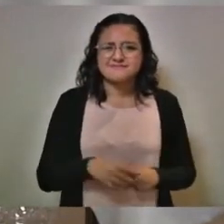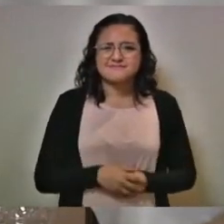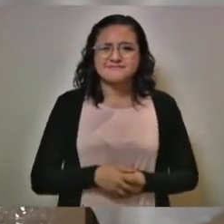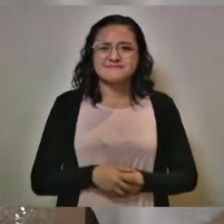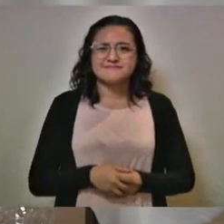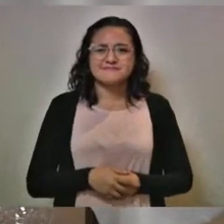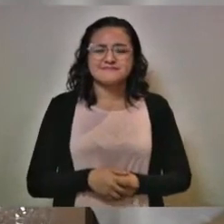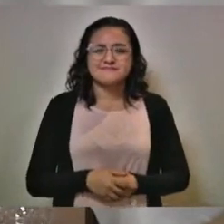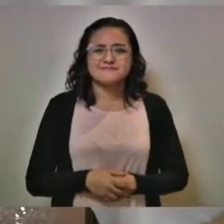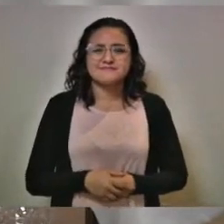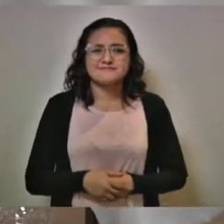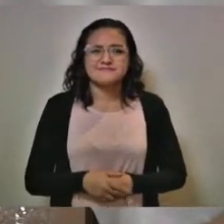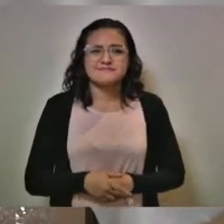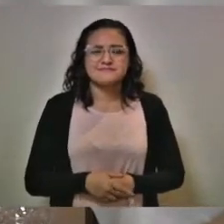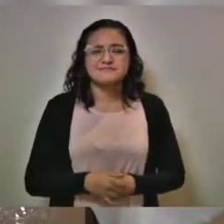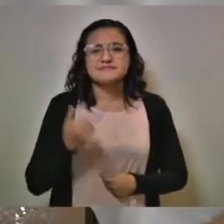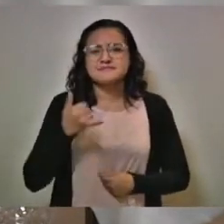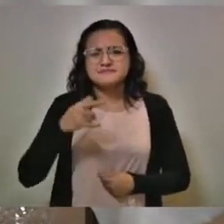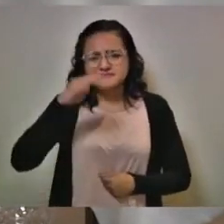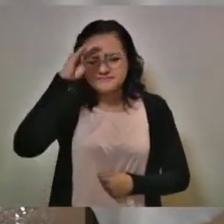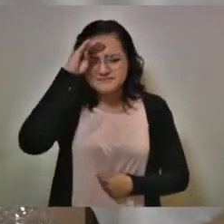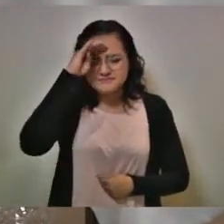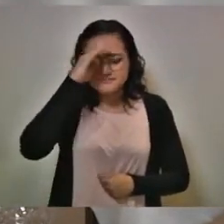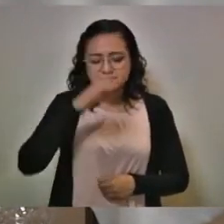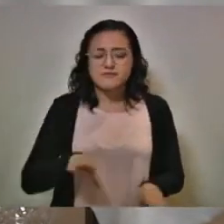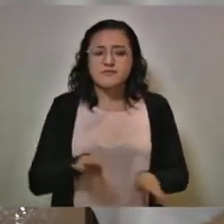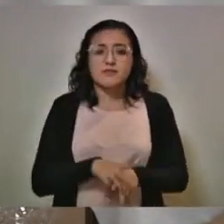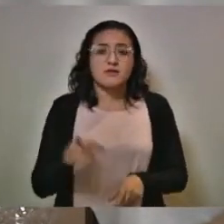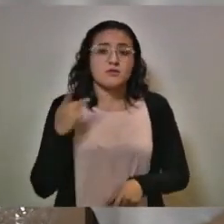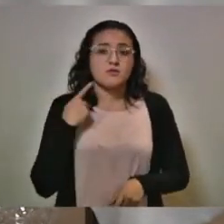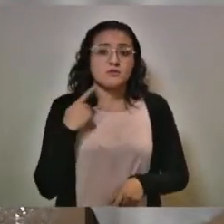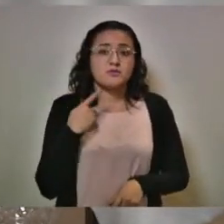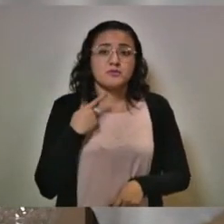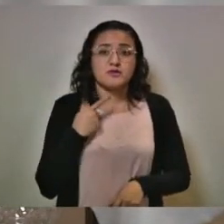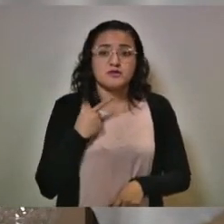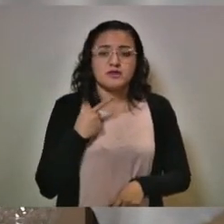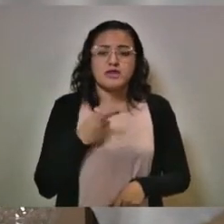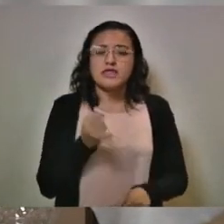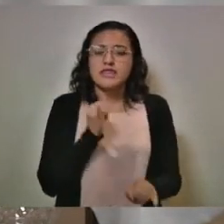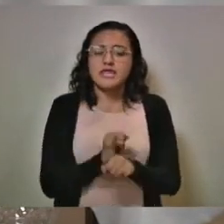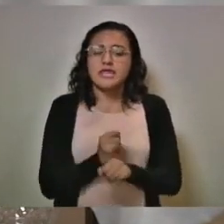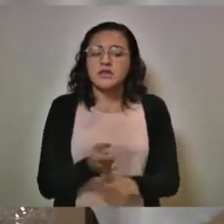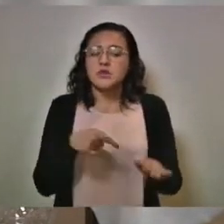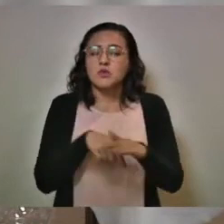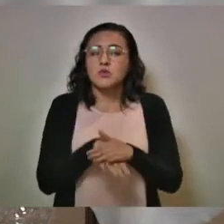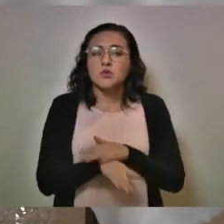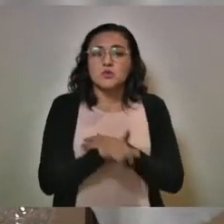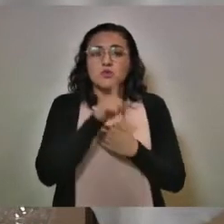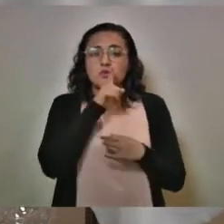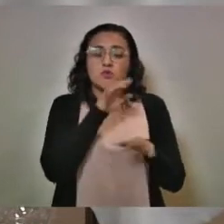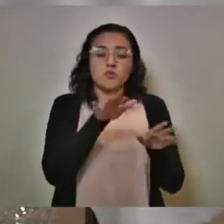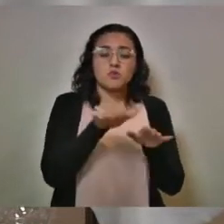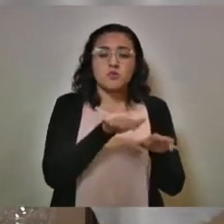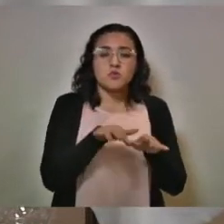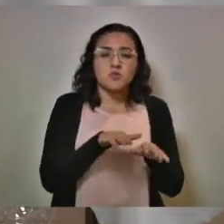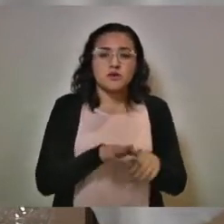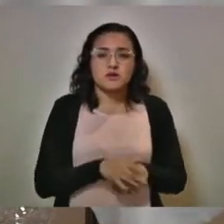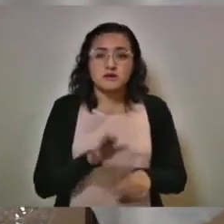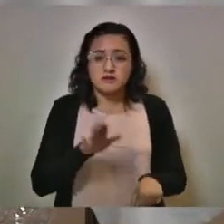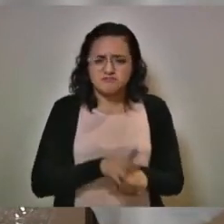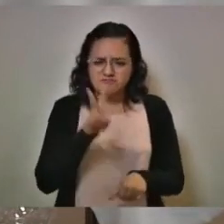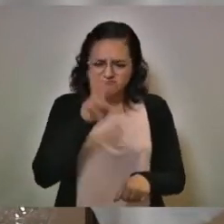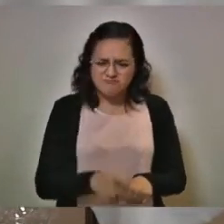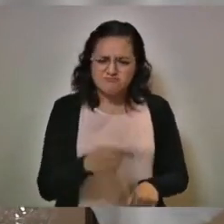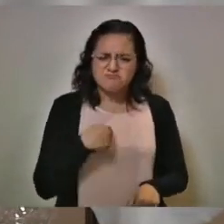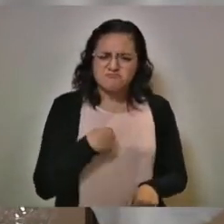Y piensan, son políticos por internet, porque no son capaces de